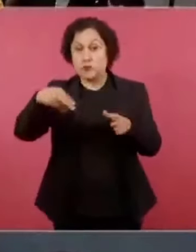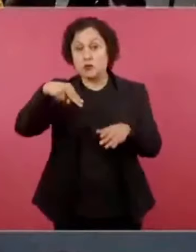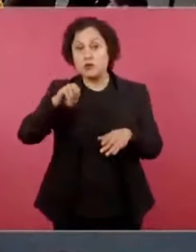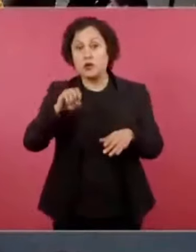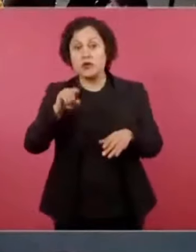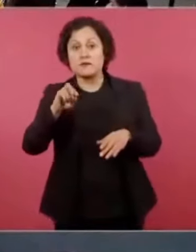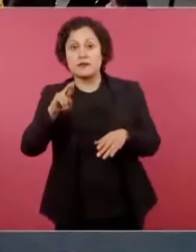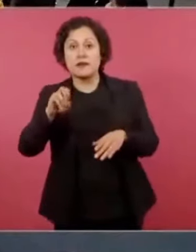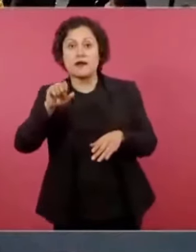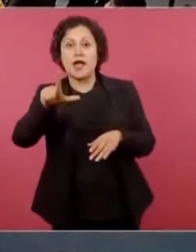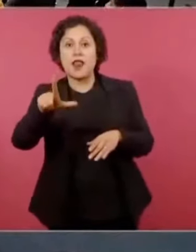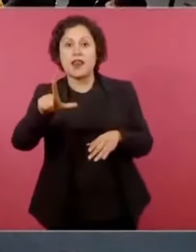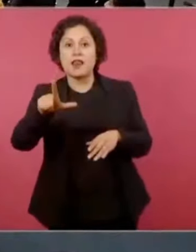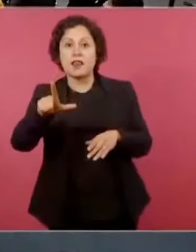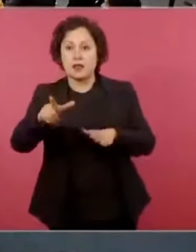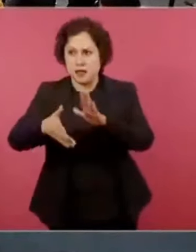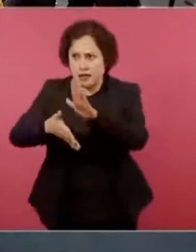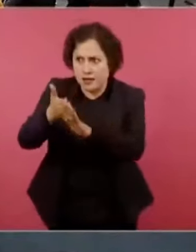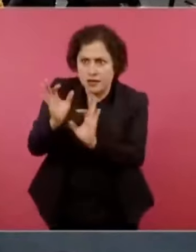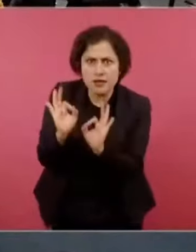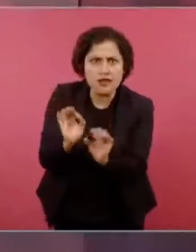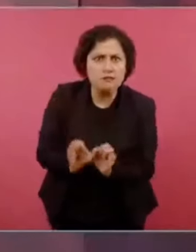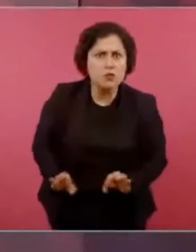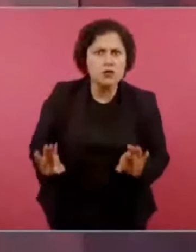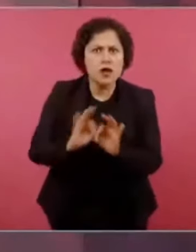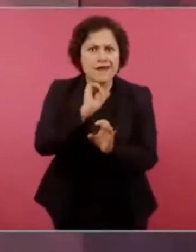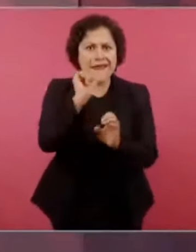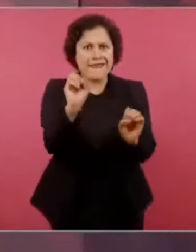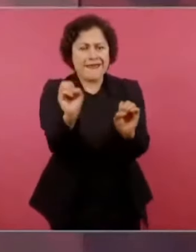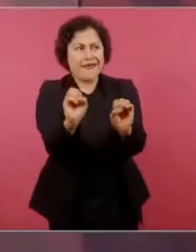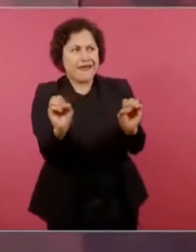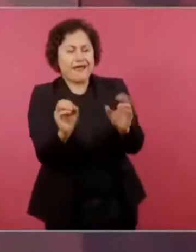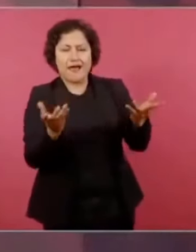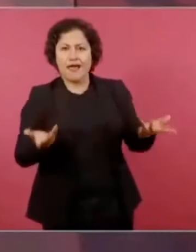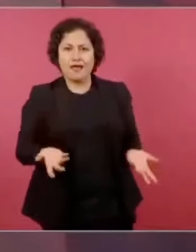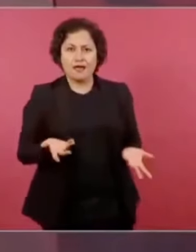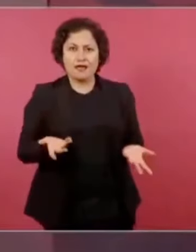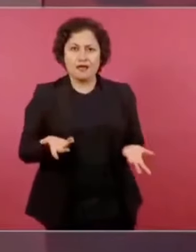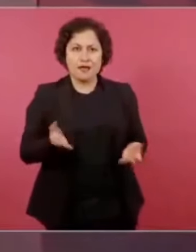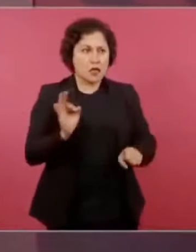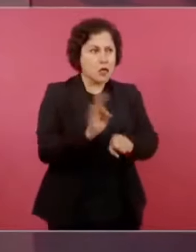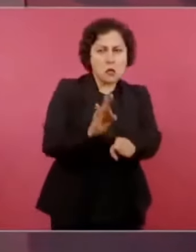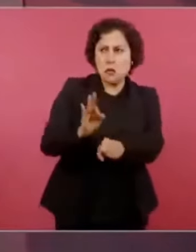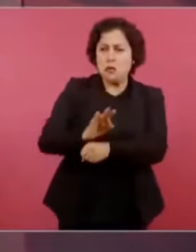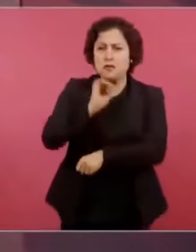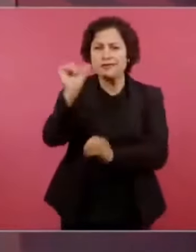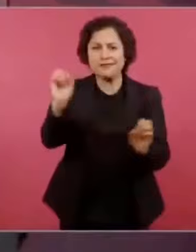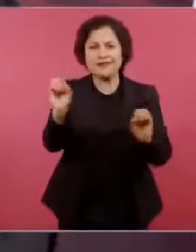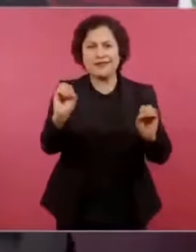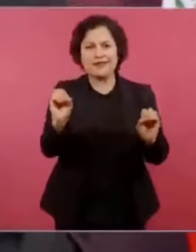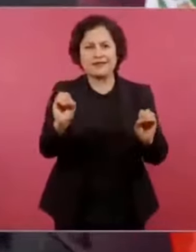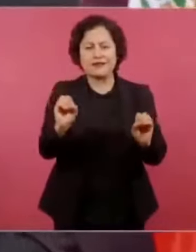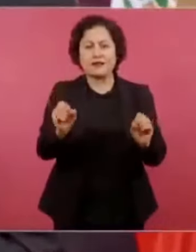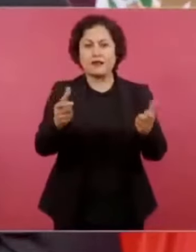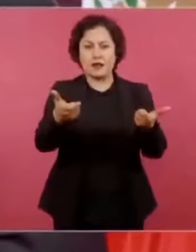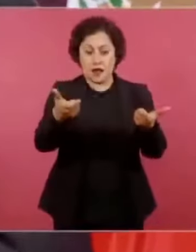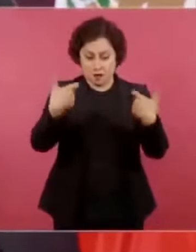se dedicaron a saquear, al contrario, a entregar los bienes